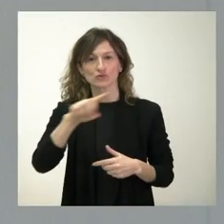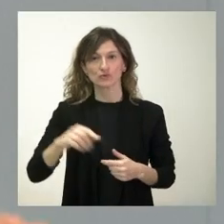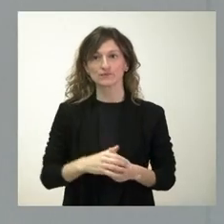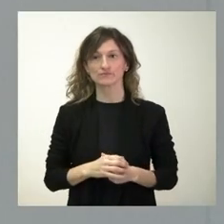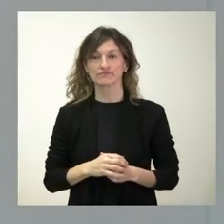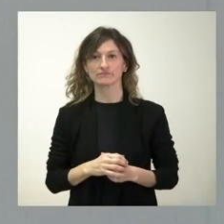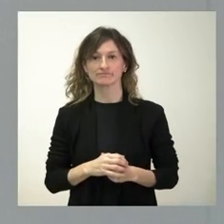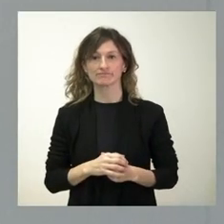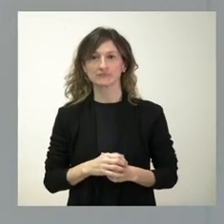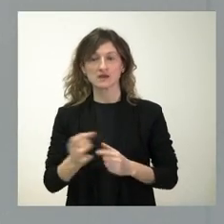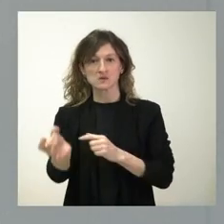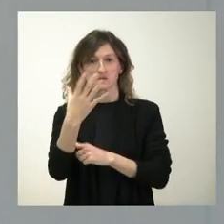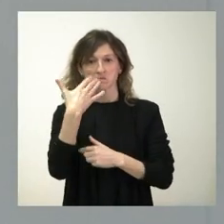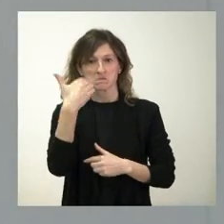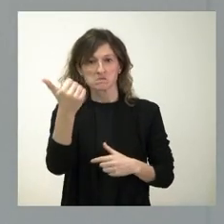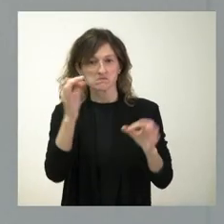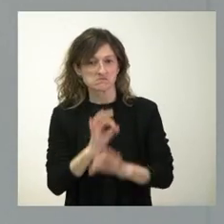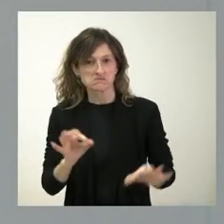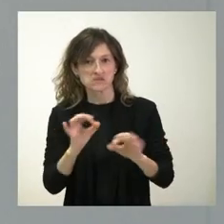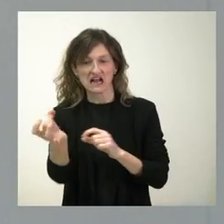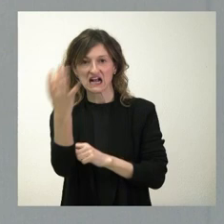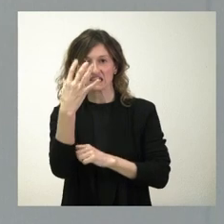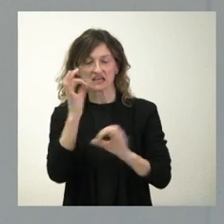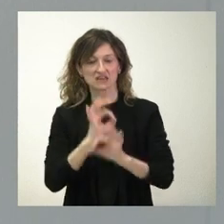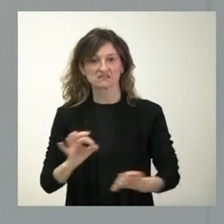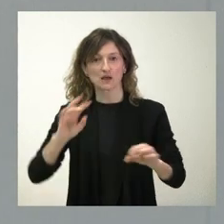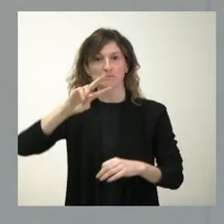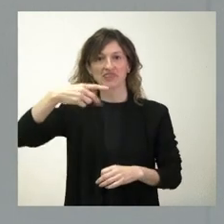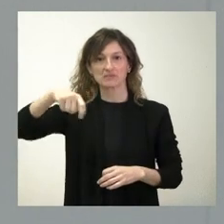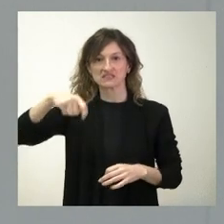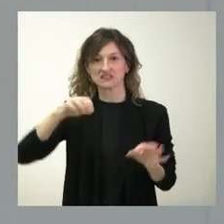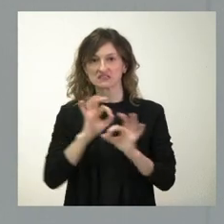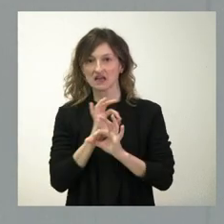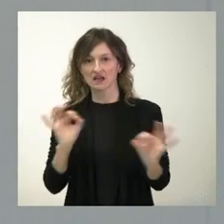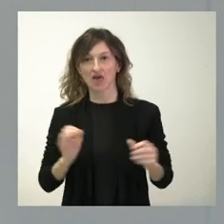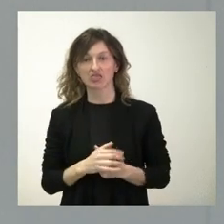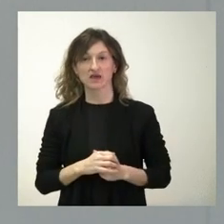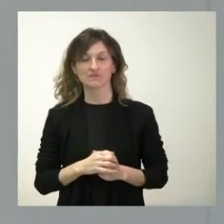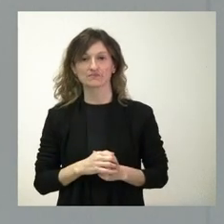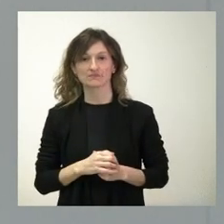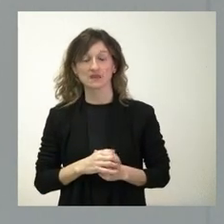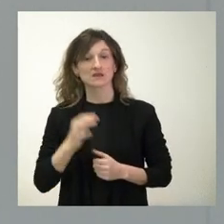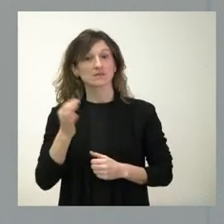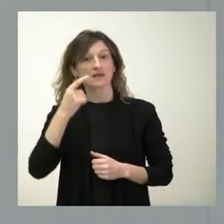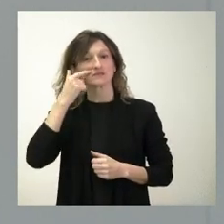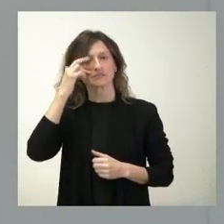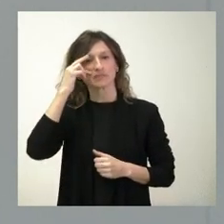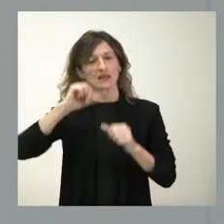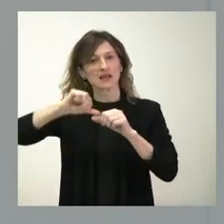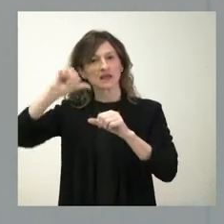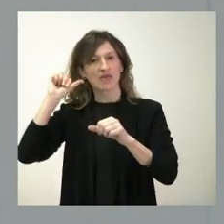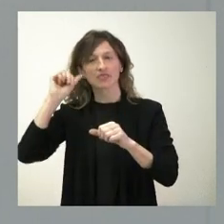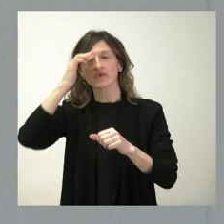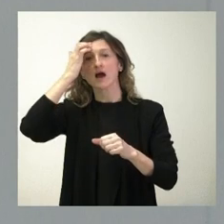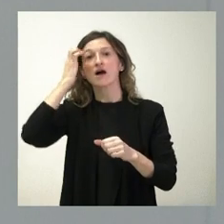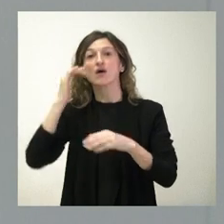Nosotros no hemos recibido ni requerimiento ni carta de la vicepresidenta. Bien, es verdad que la experiencia nos dice que cuando alguien